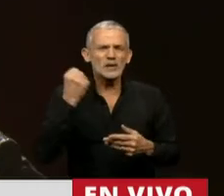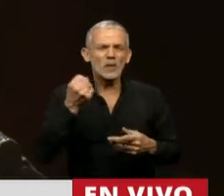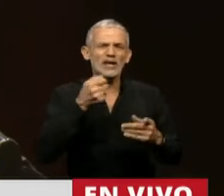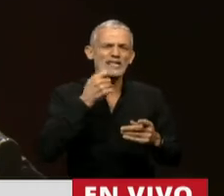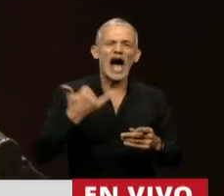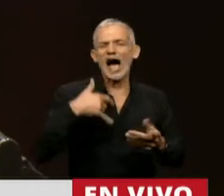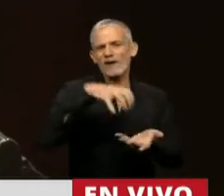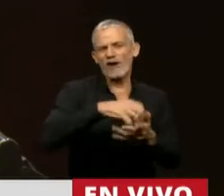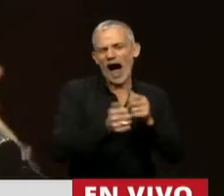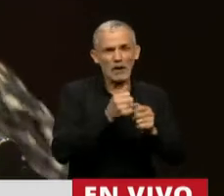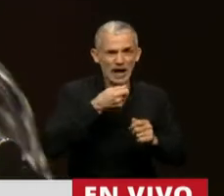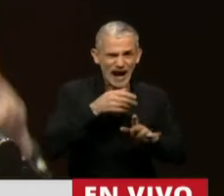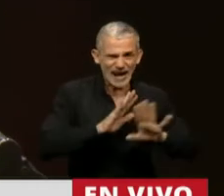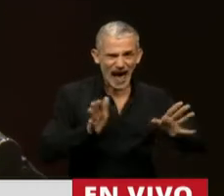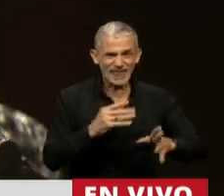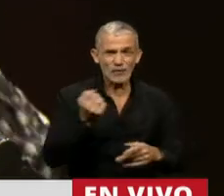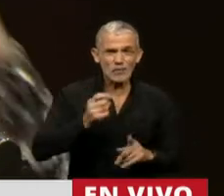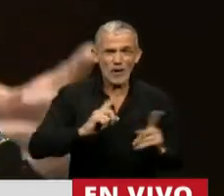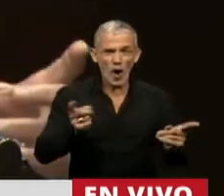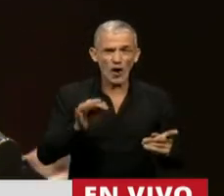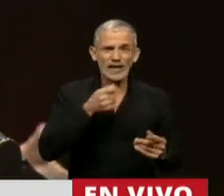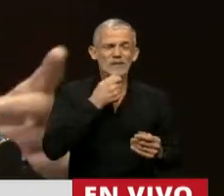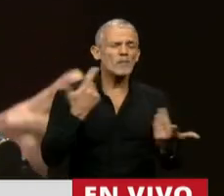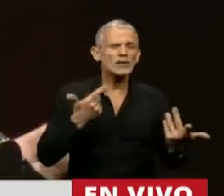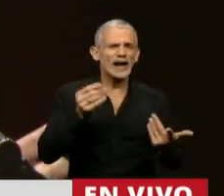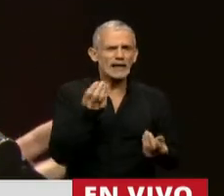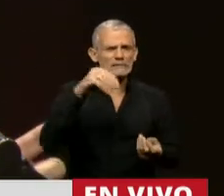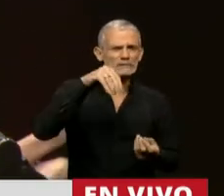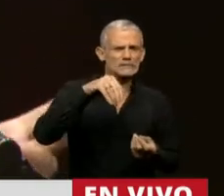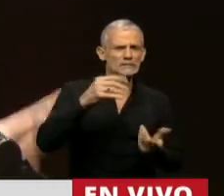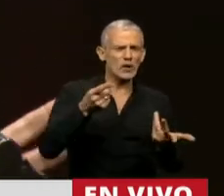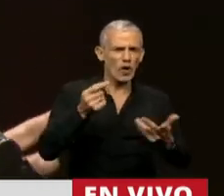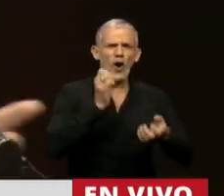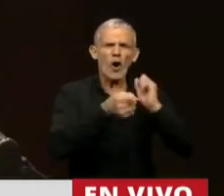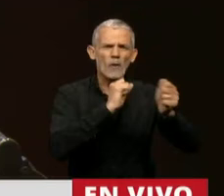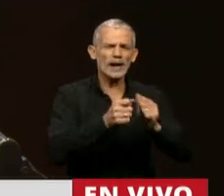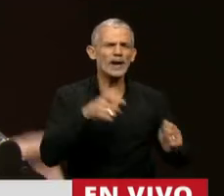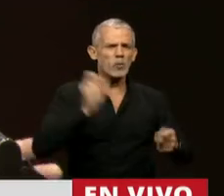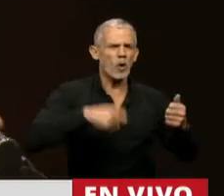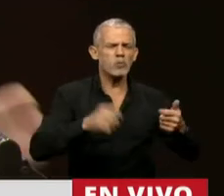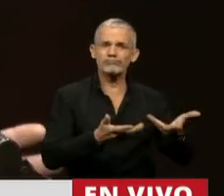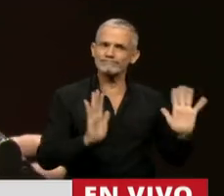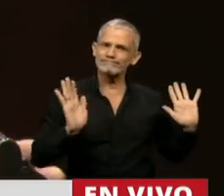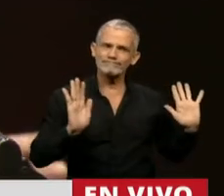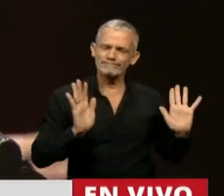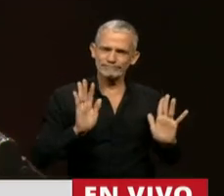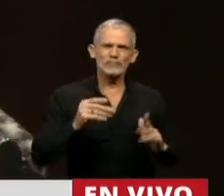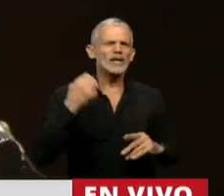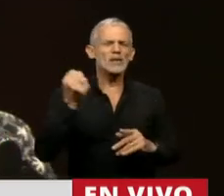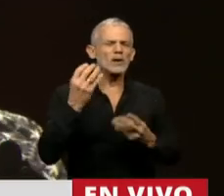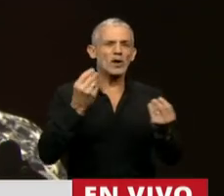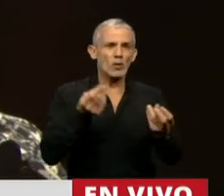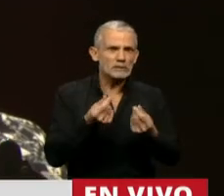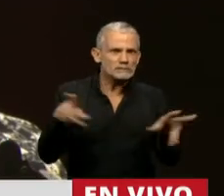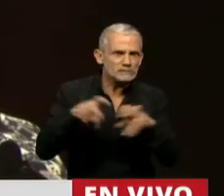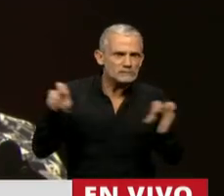si tenés tu fábrica, ya no importa ni siquiera la plusvalía o la explotación de la clase obrera, porque en realidad lo que estamos hablando es de cómo